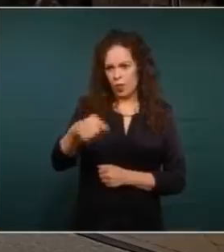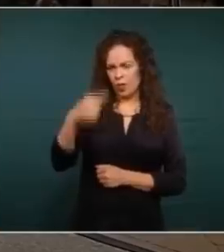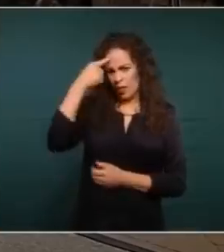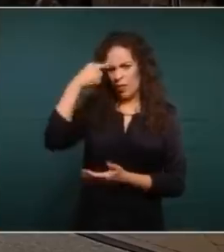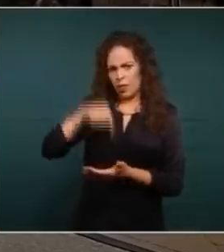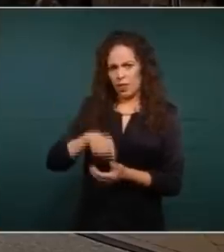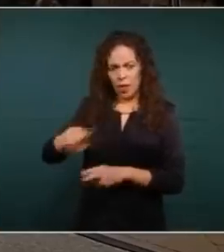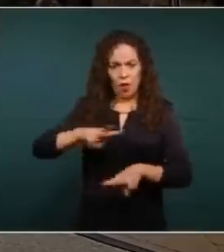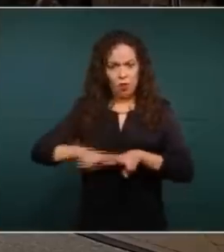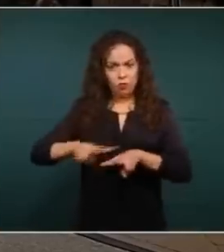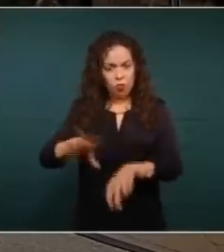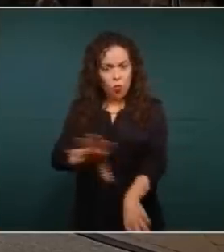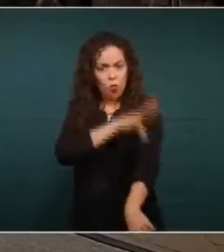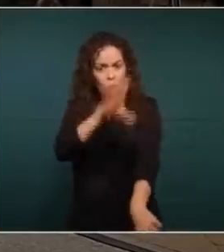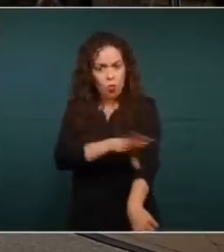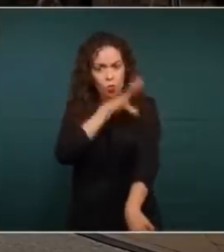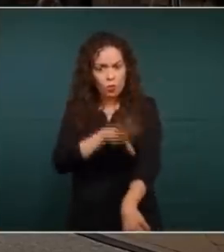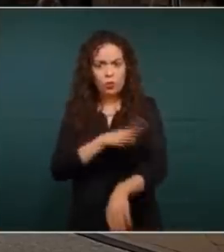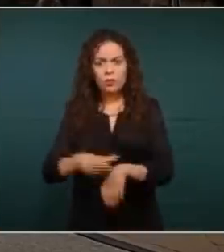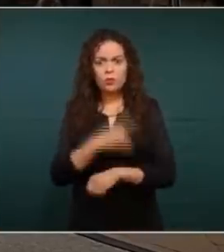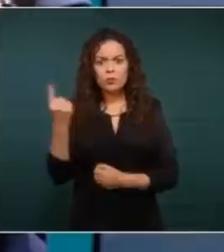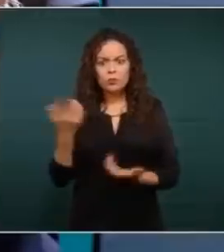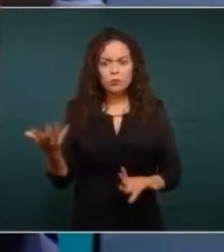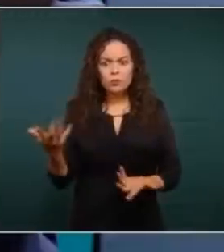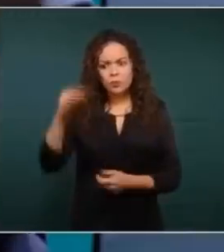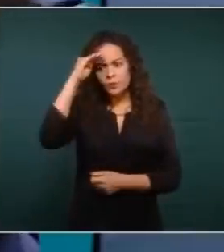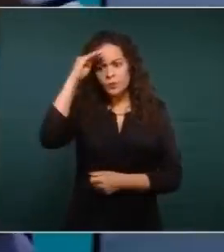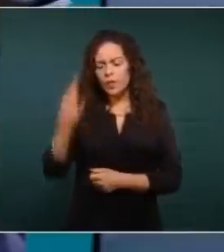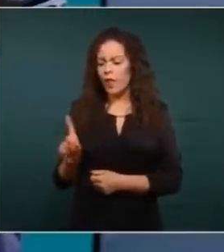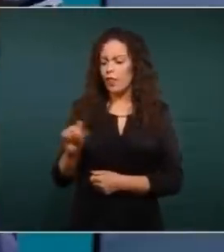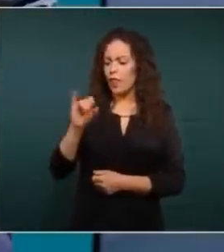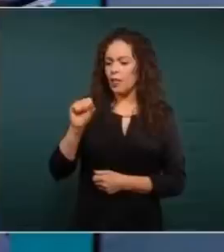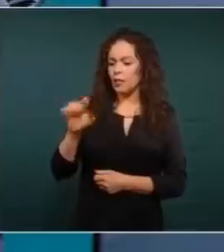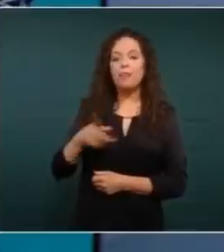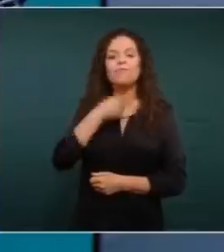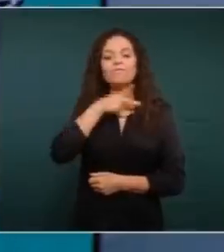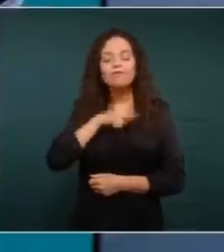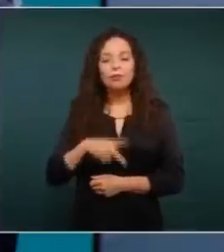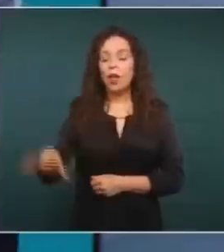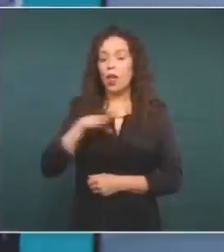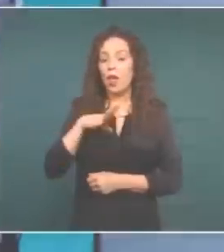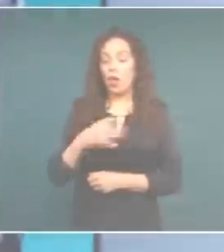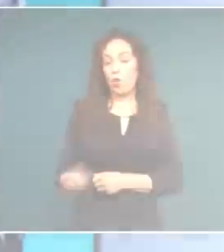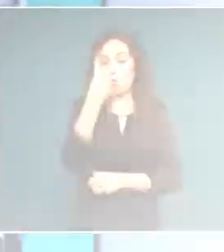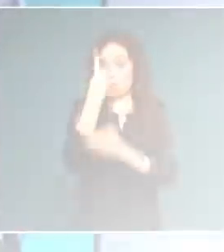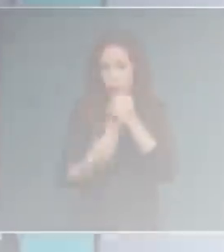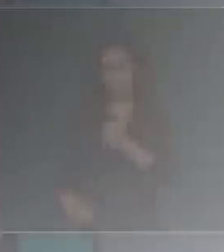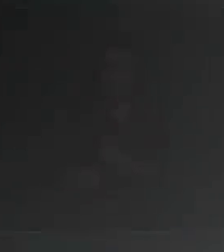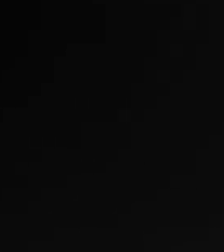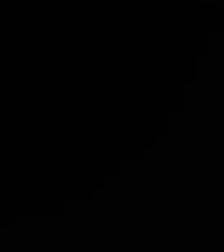había optado por el diésel. Tiene las dos posibilidades, pero va a ser básicamente eléctrico.